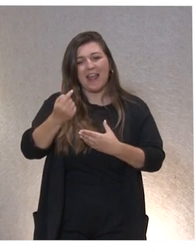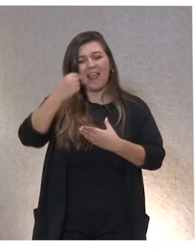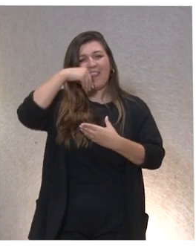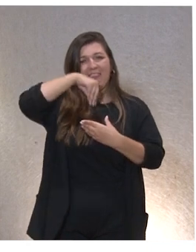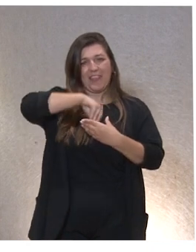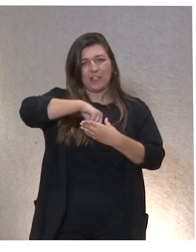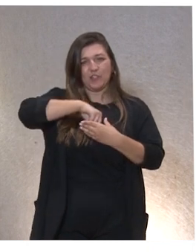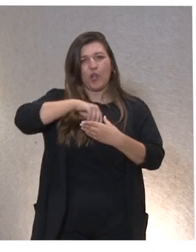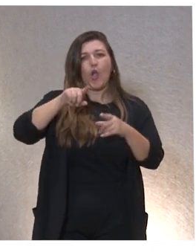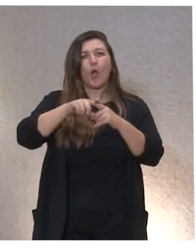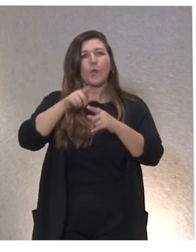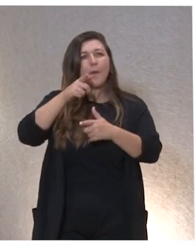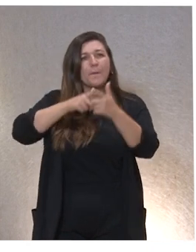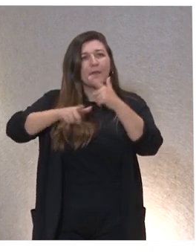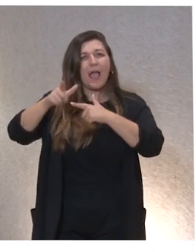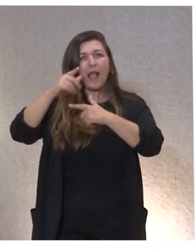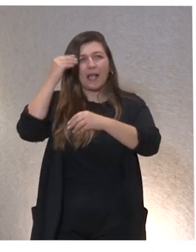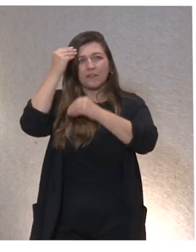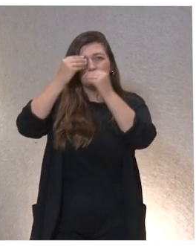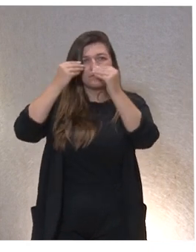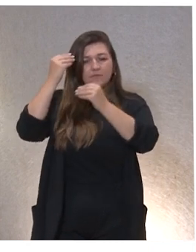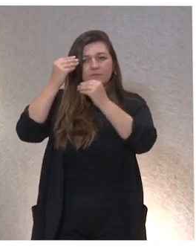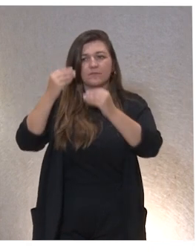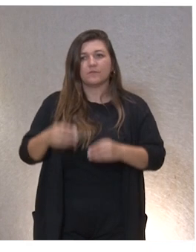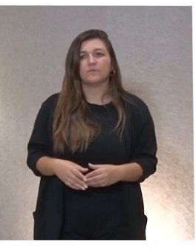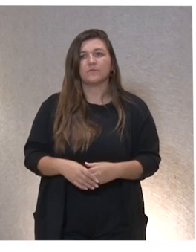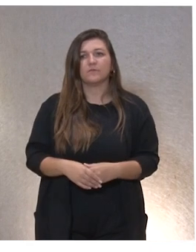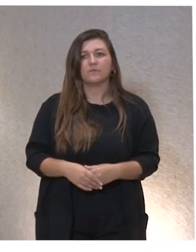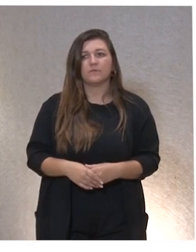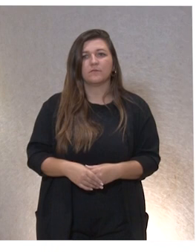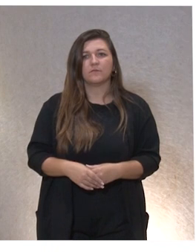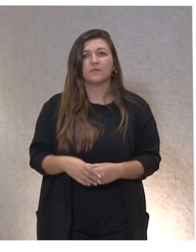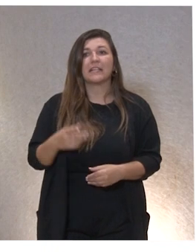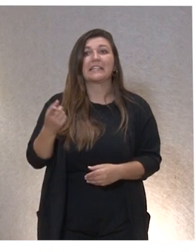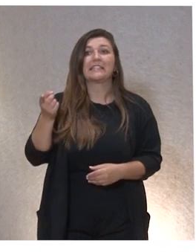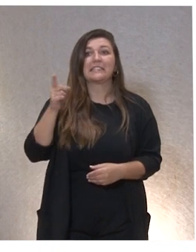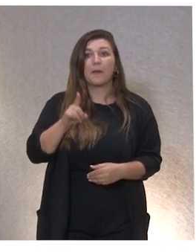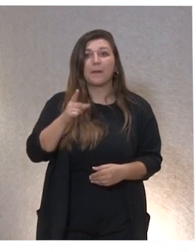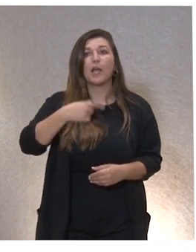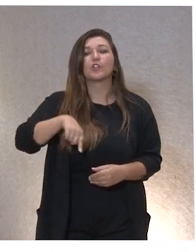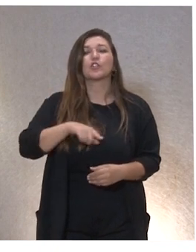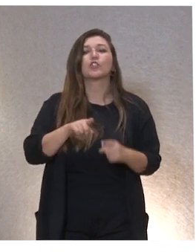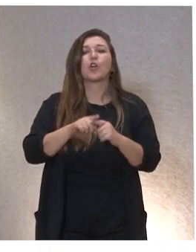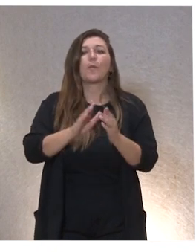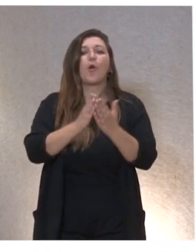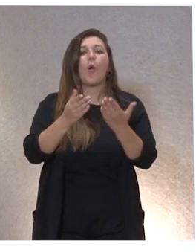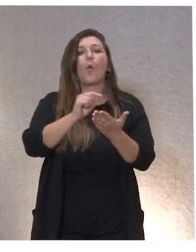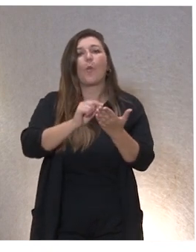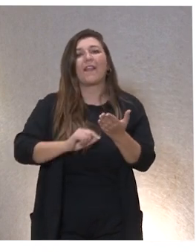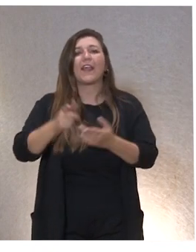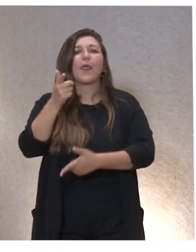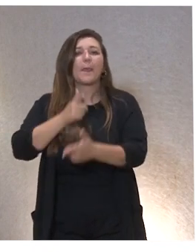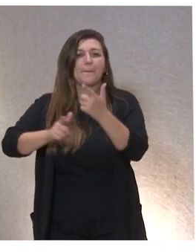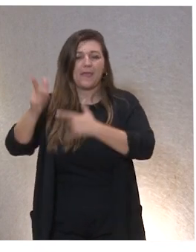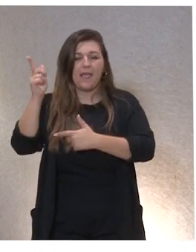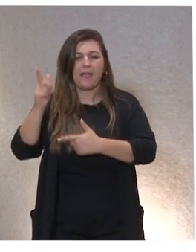Era un viaje de cada uno de nosotros, ¿no? Y también íbamos a tener un cuaderno de viaje. Íbamos a